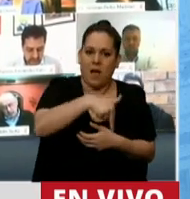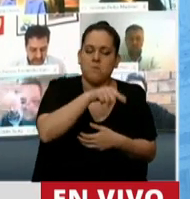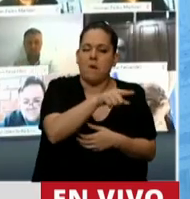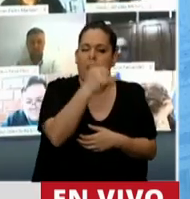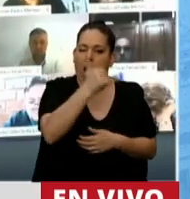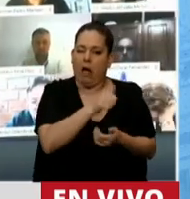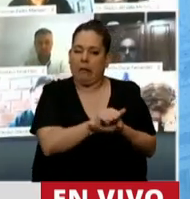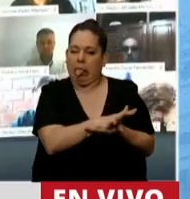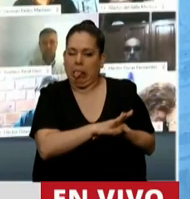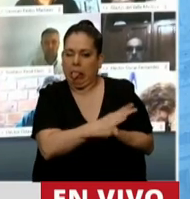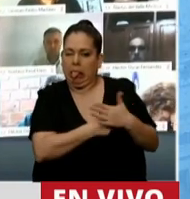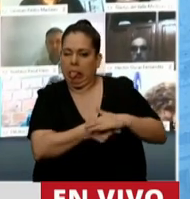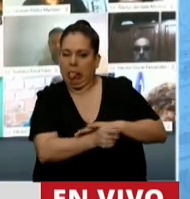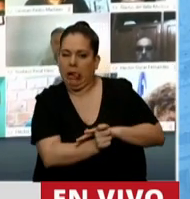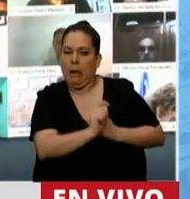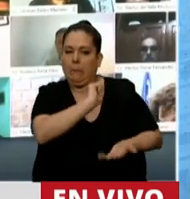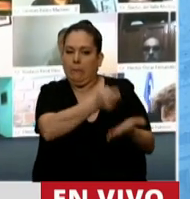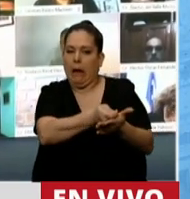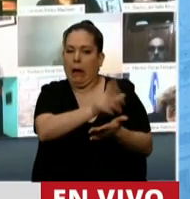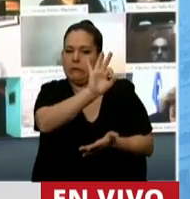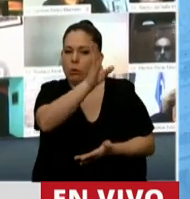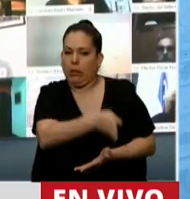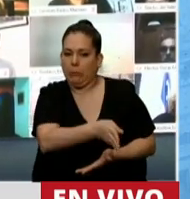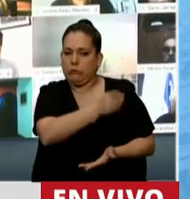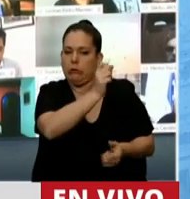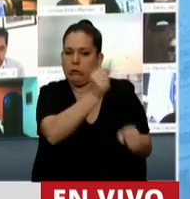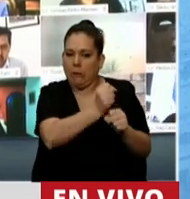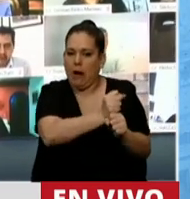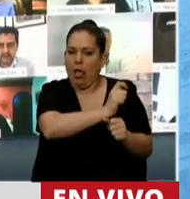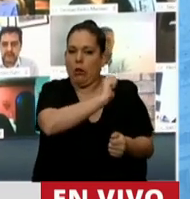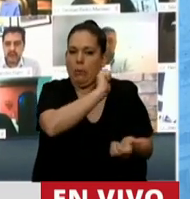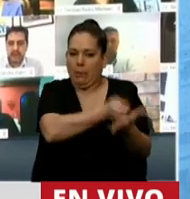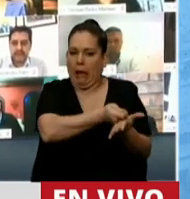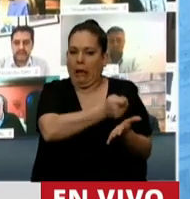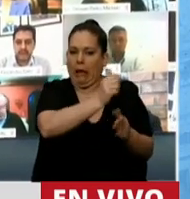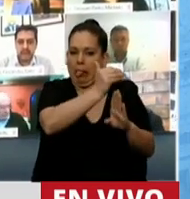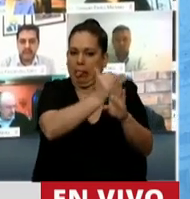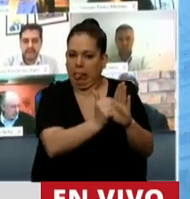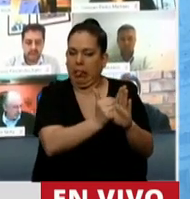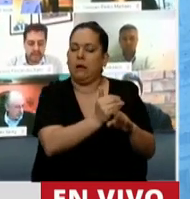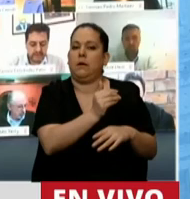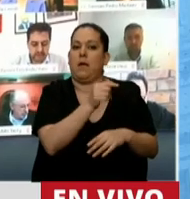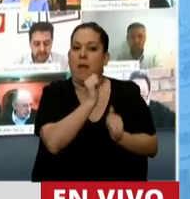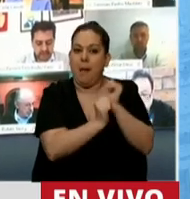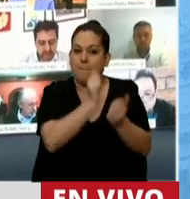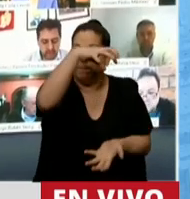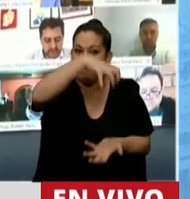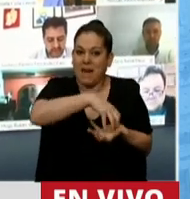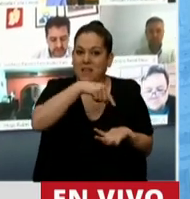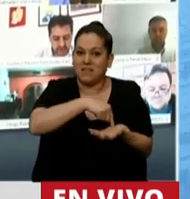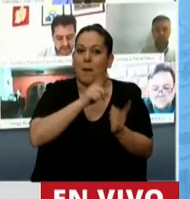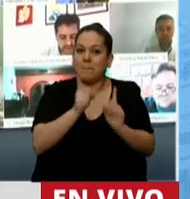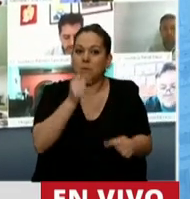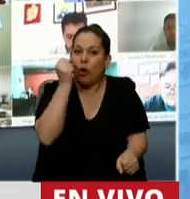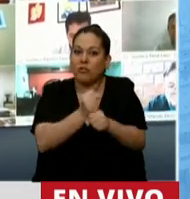paga ilegalmente los salarios al 50%, una empresa que justamente los trabajadores